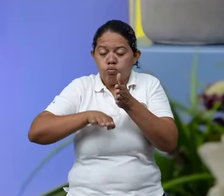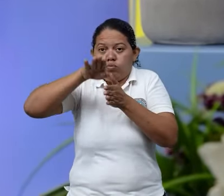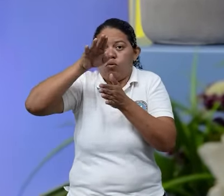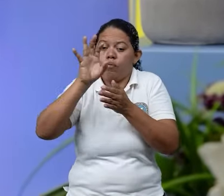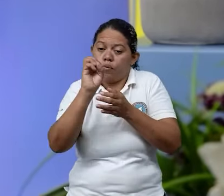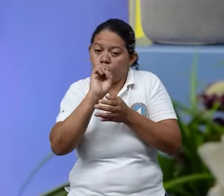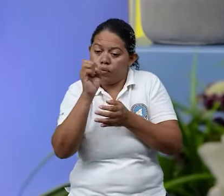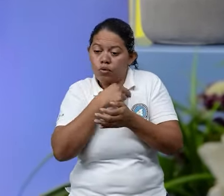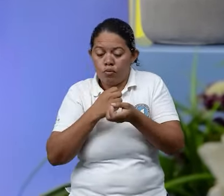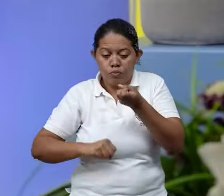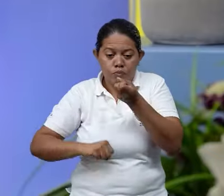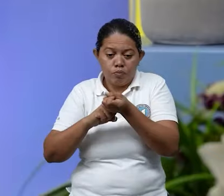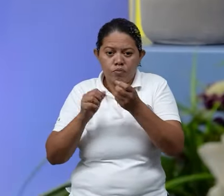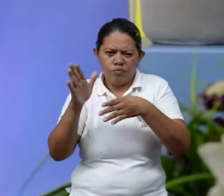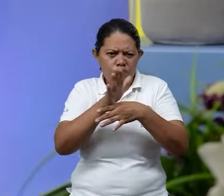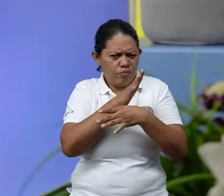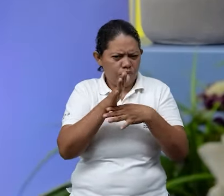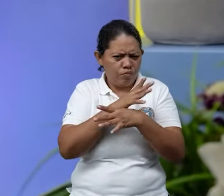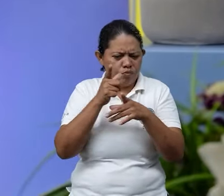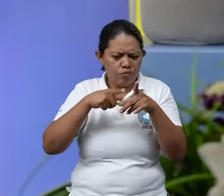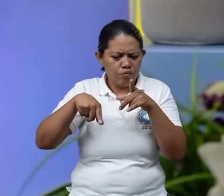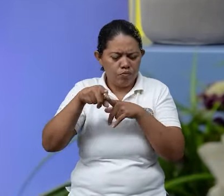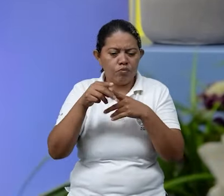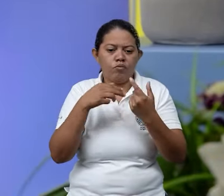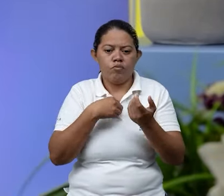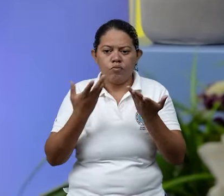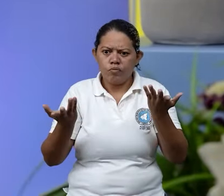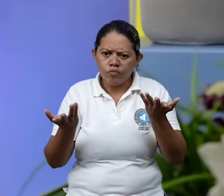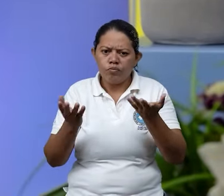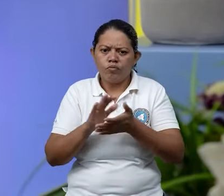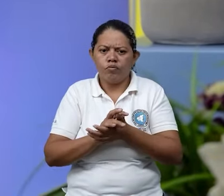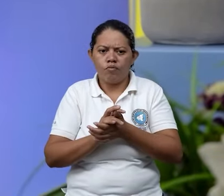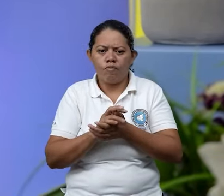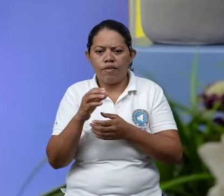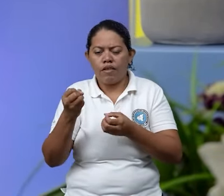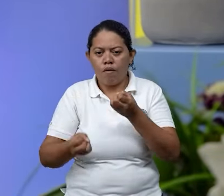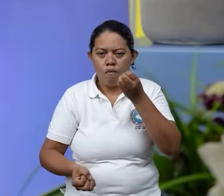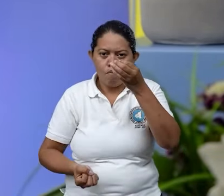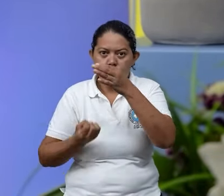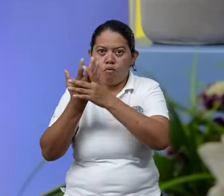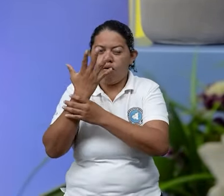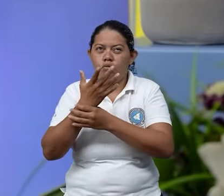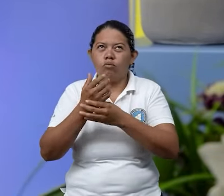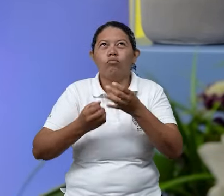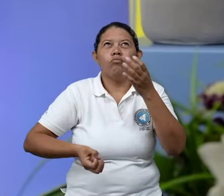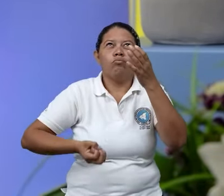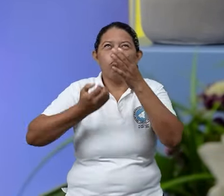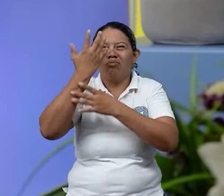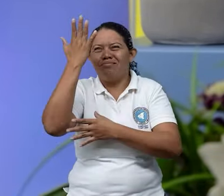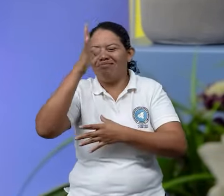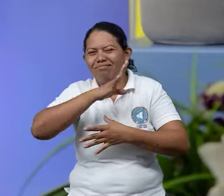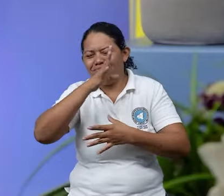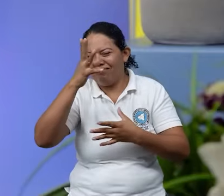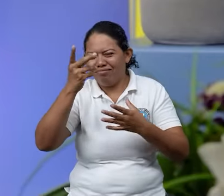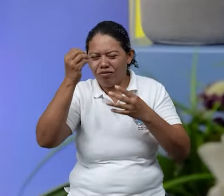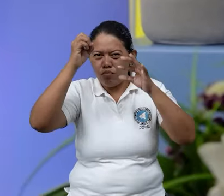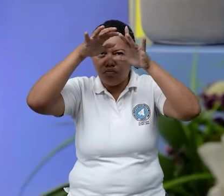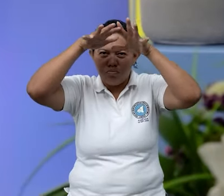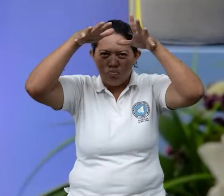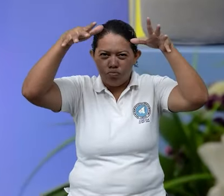apoyo si mira algo diferente en el ambiente, por ejemplo si existe en algún volcán una emanación de gases o una pequeña